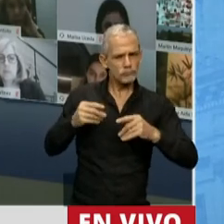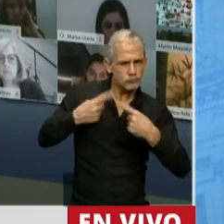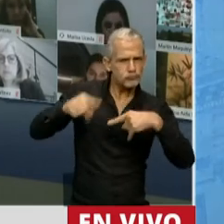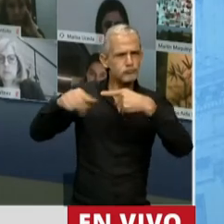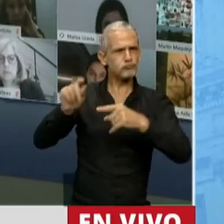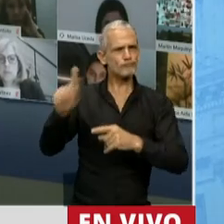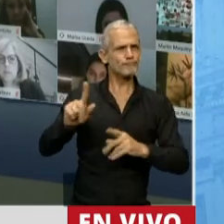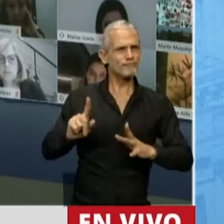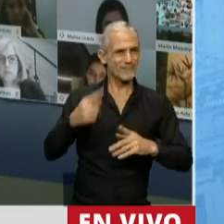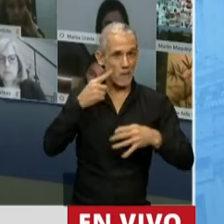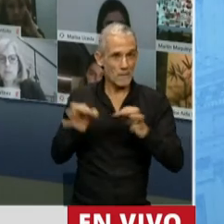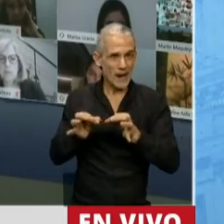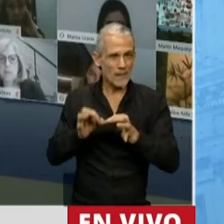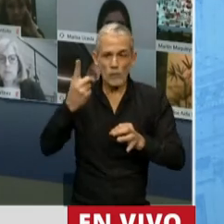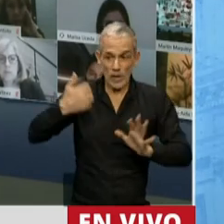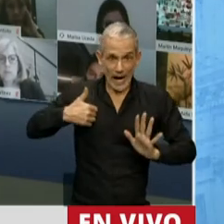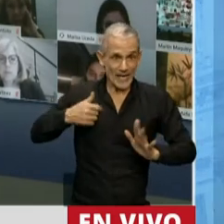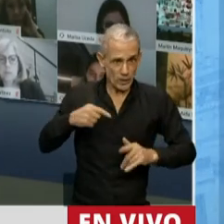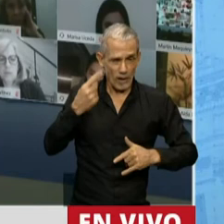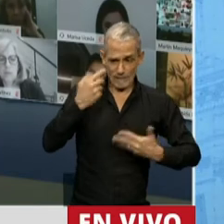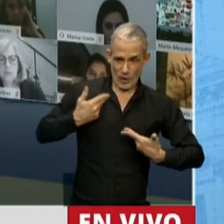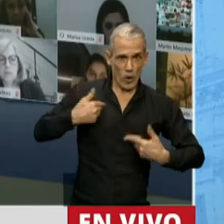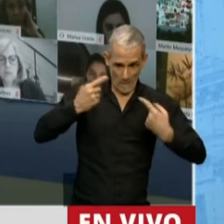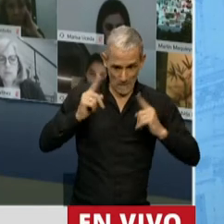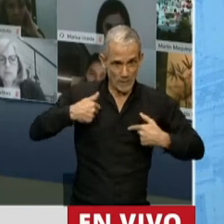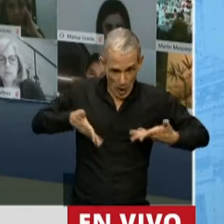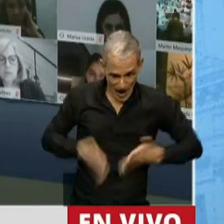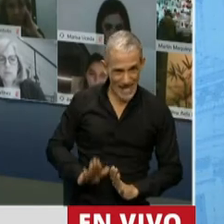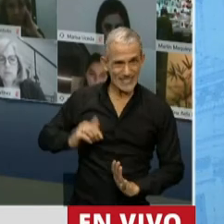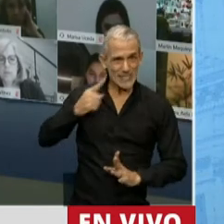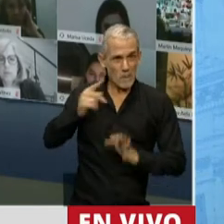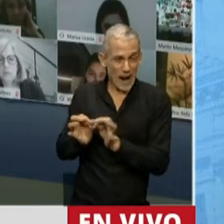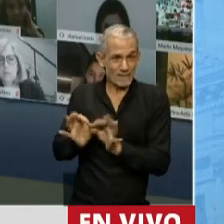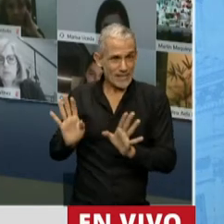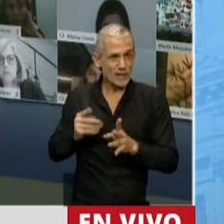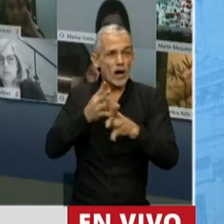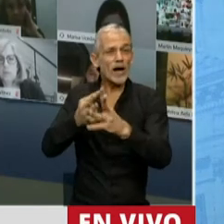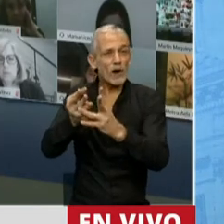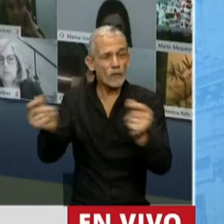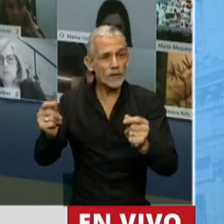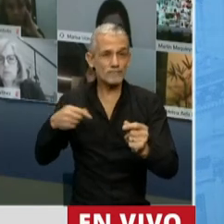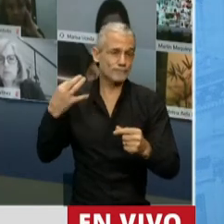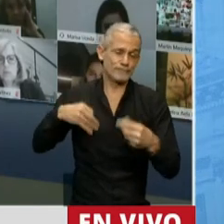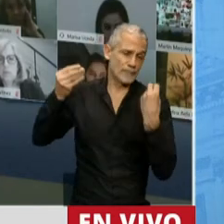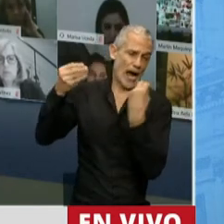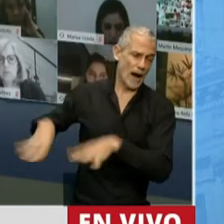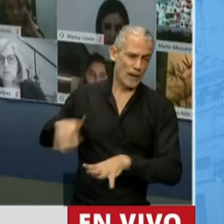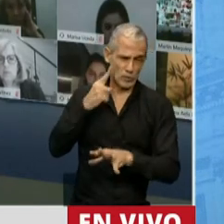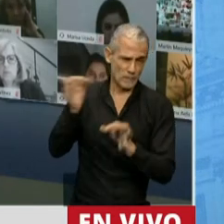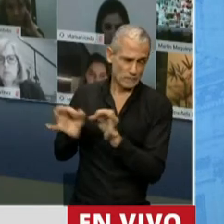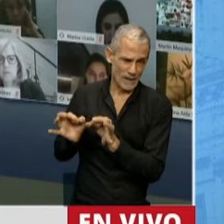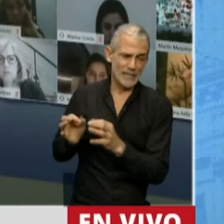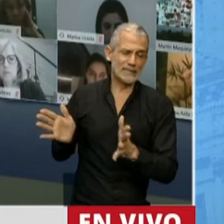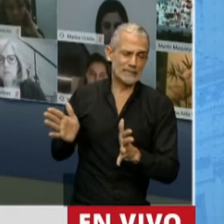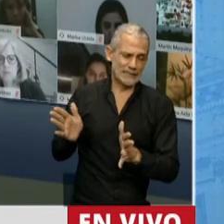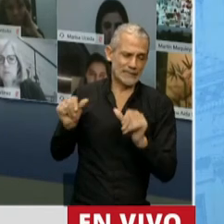y como un argentino más porque así se reconocía el mismo. Después del conflicto bélico debió abandonar las Malvinas haciendo